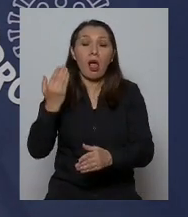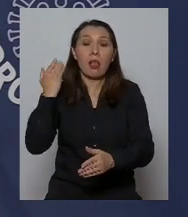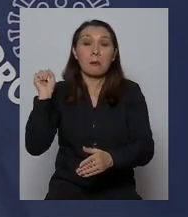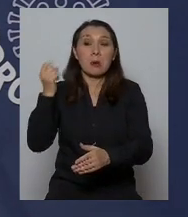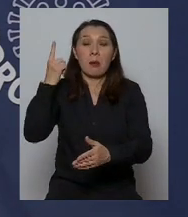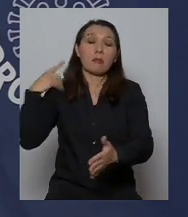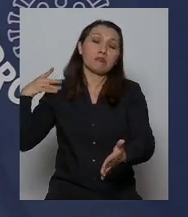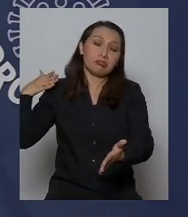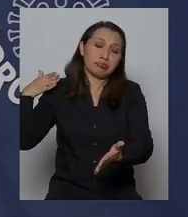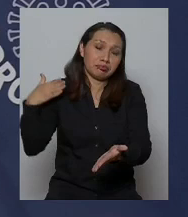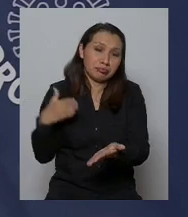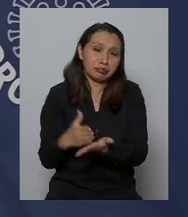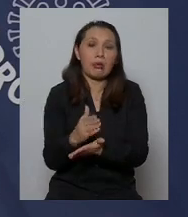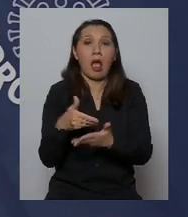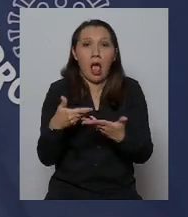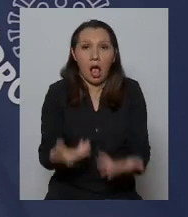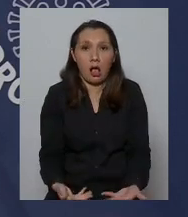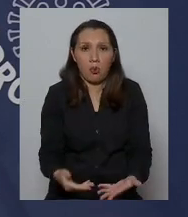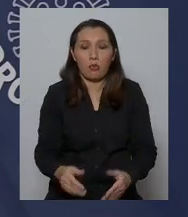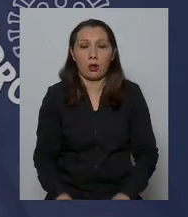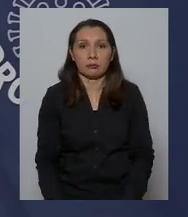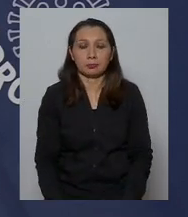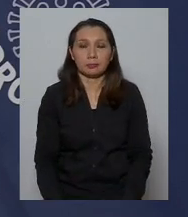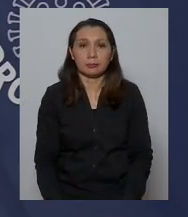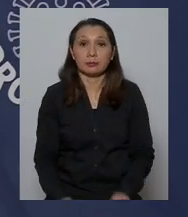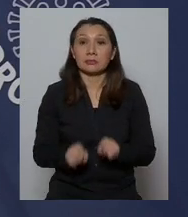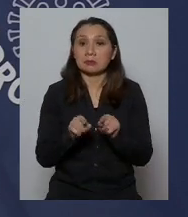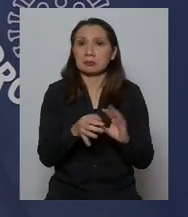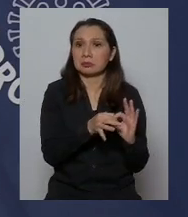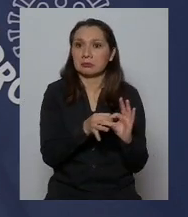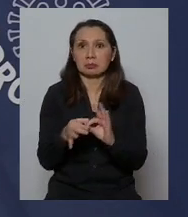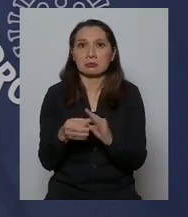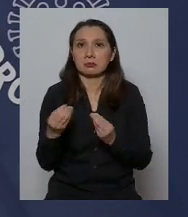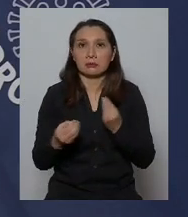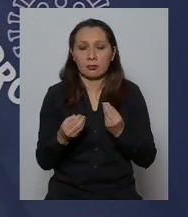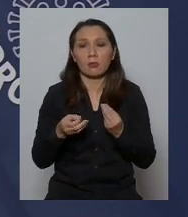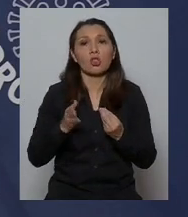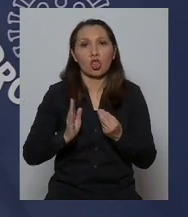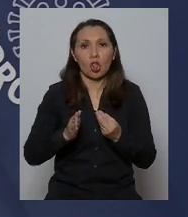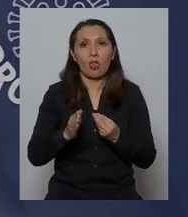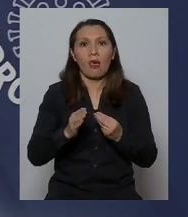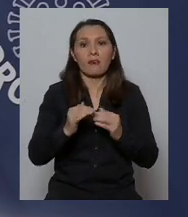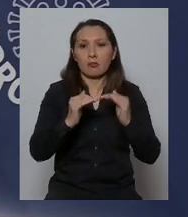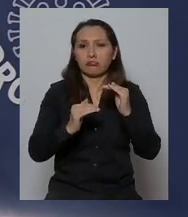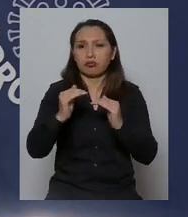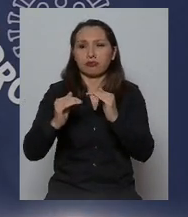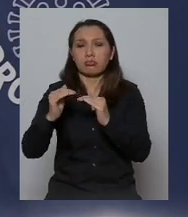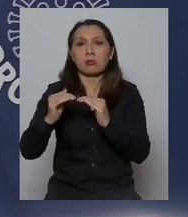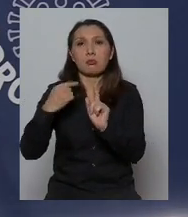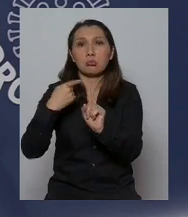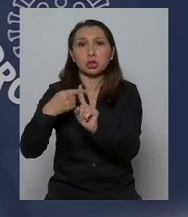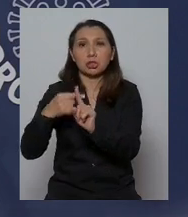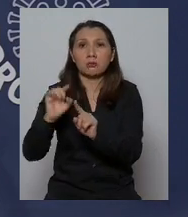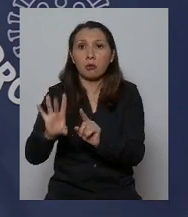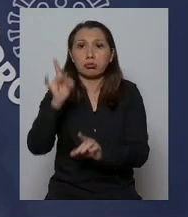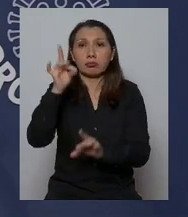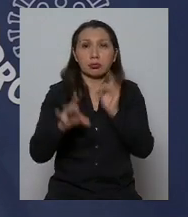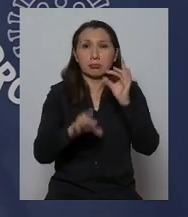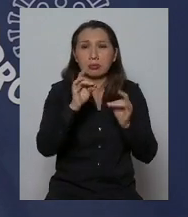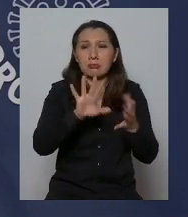comenzó el testeo en nuestro país. Esto quiere decir que mantenemos una tasa de positividad